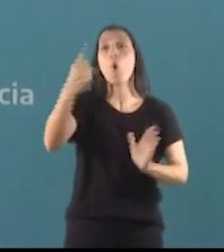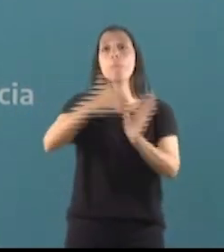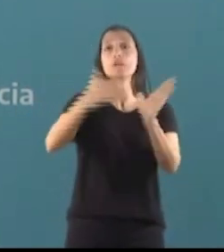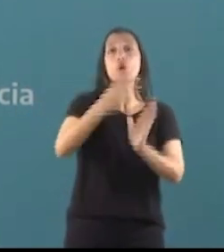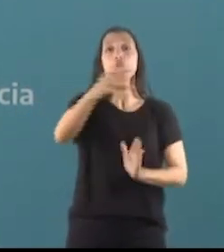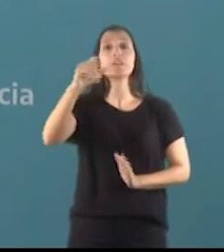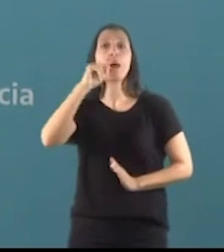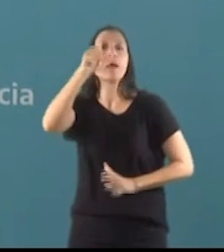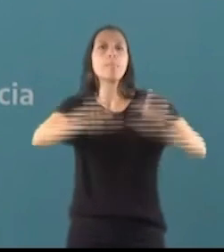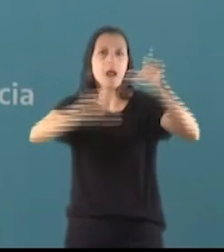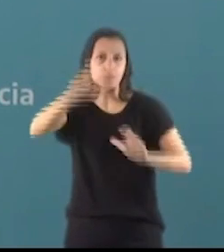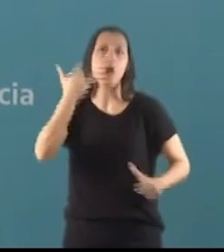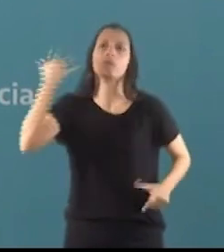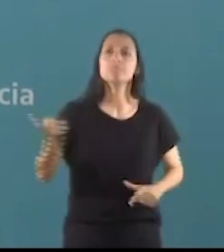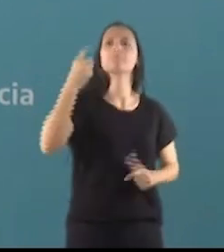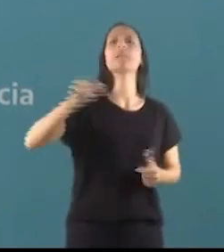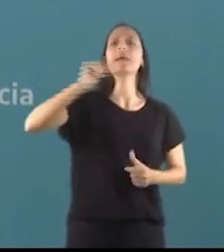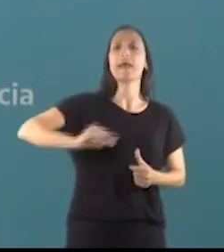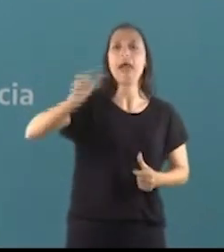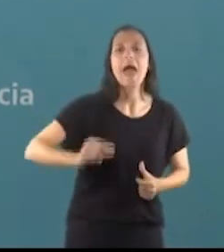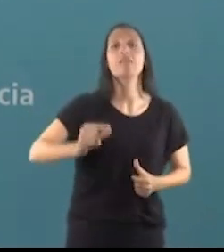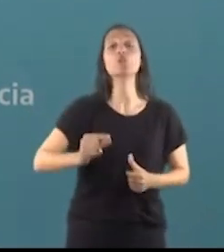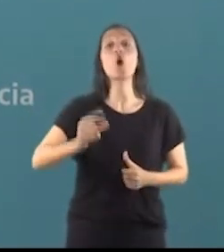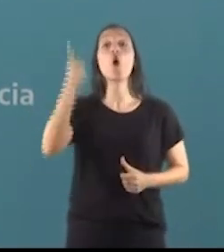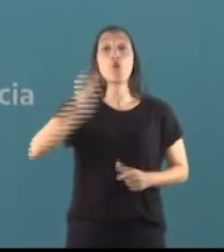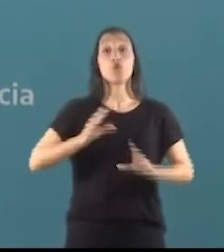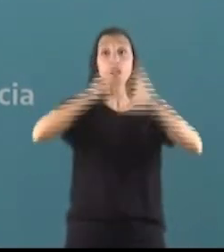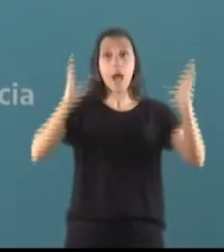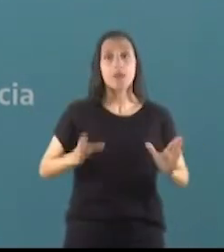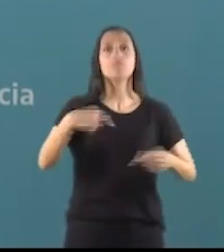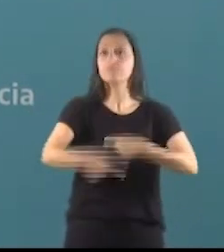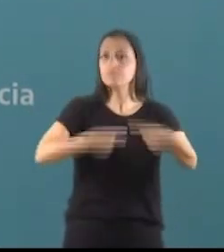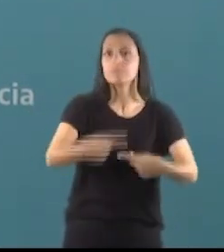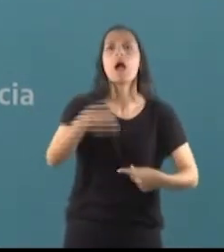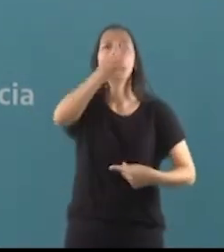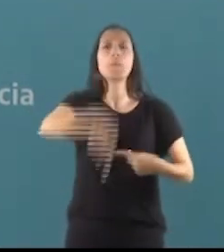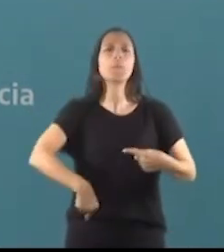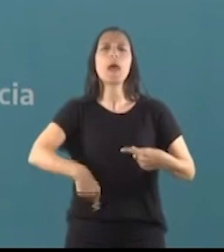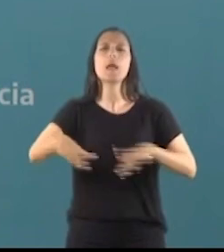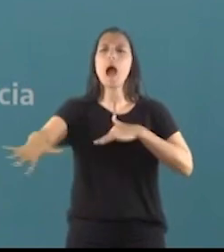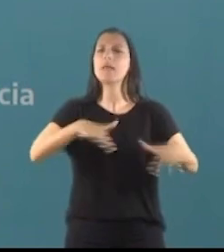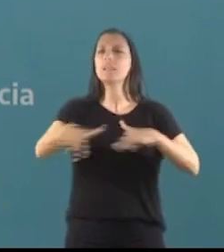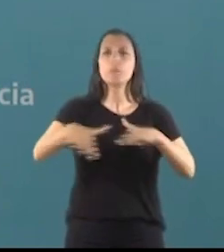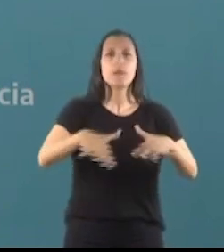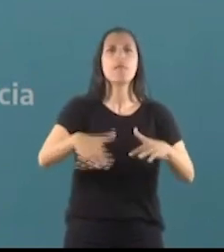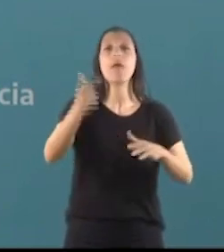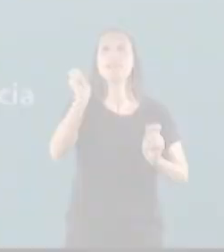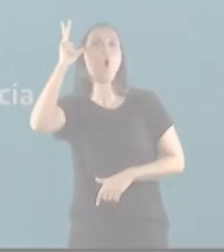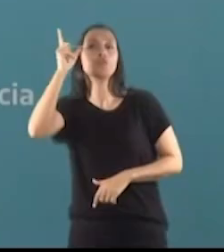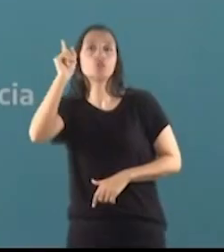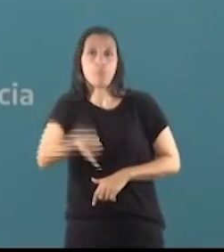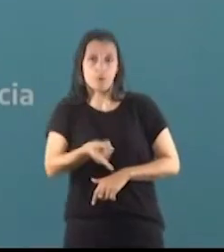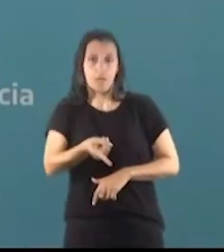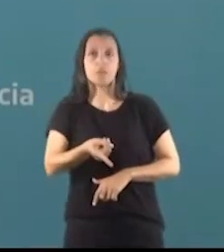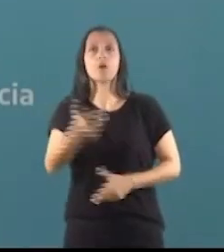accederán a un crédito con tasa fija a dos años para también seguir implementando la actividad entre los monotributistas.